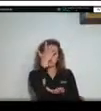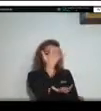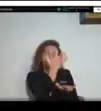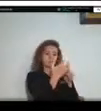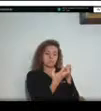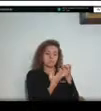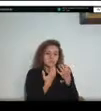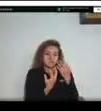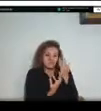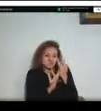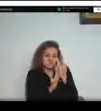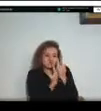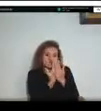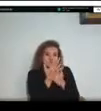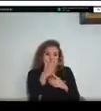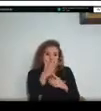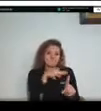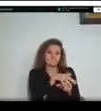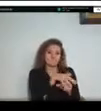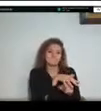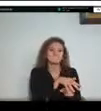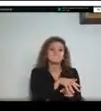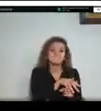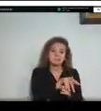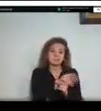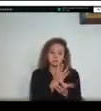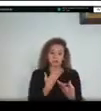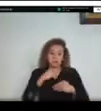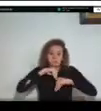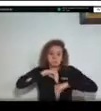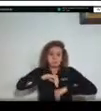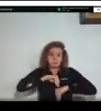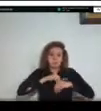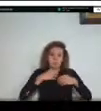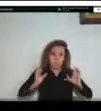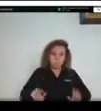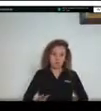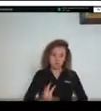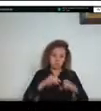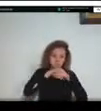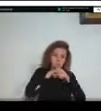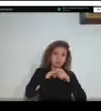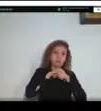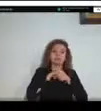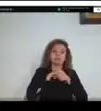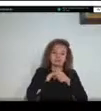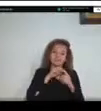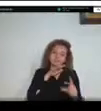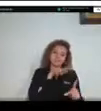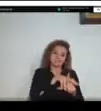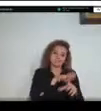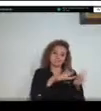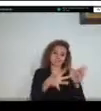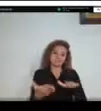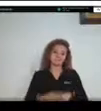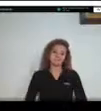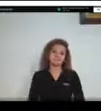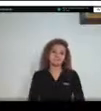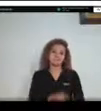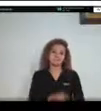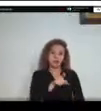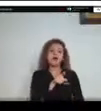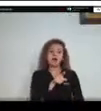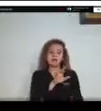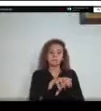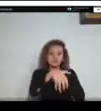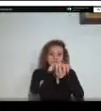lesiones internas como hemorragias que terminan matando a los animales, en este caso un armadillo de cola de trapo trabasus unicintus,